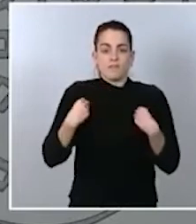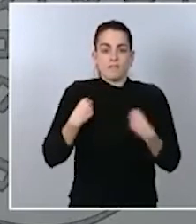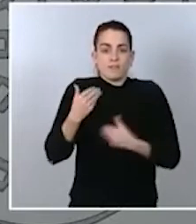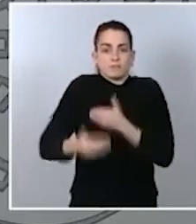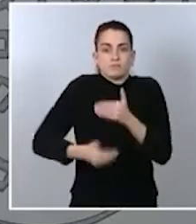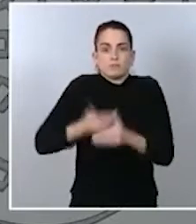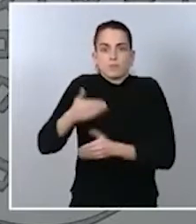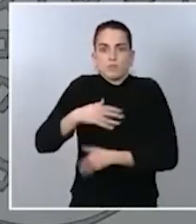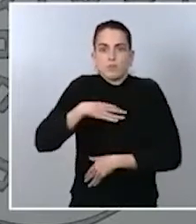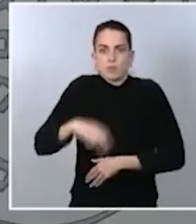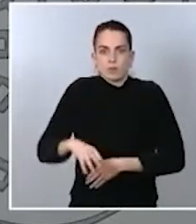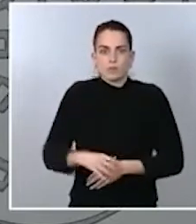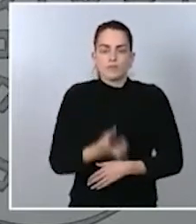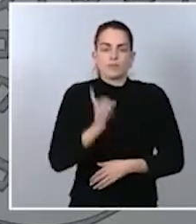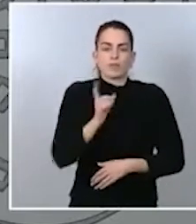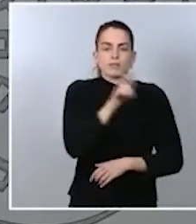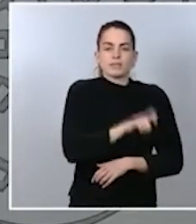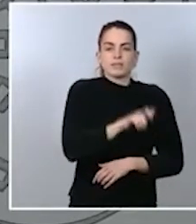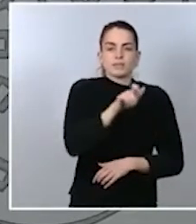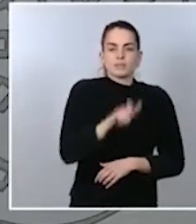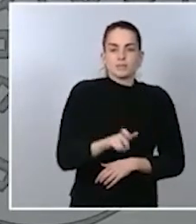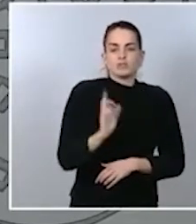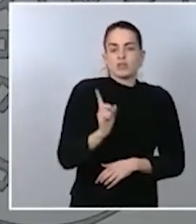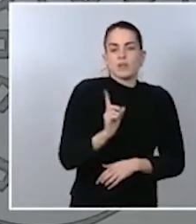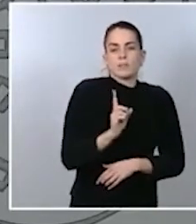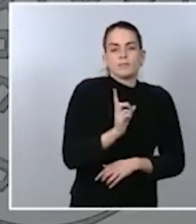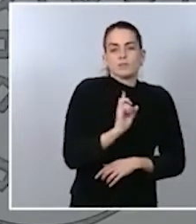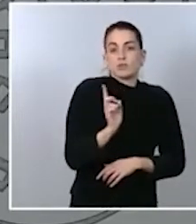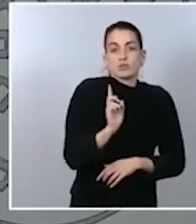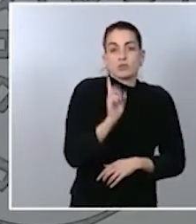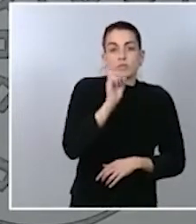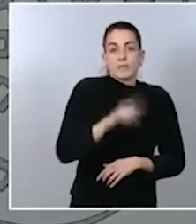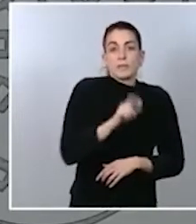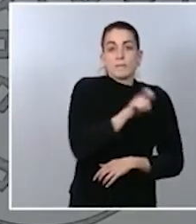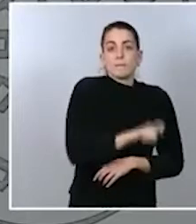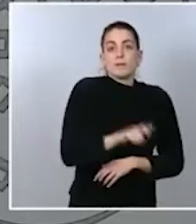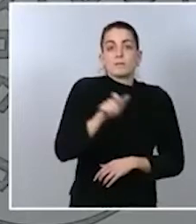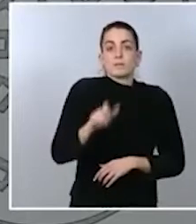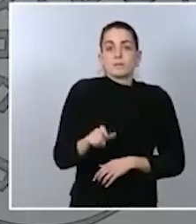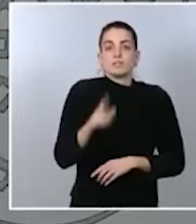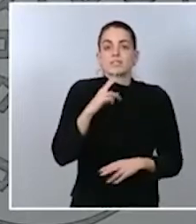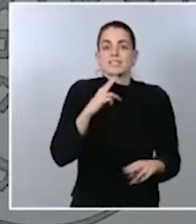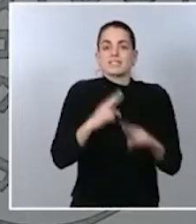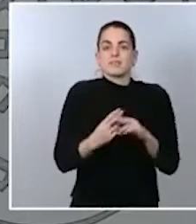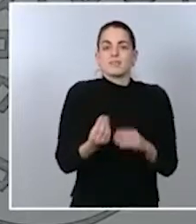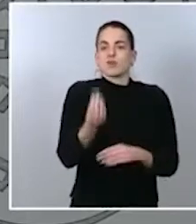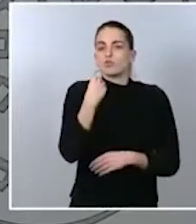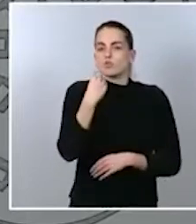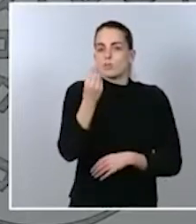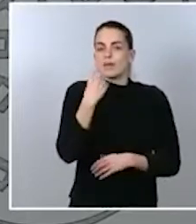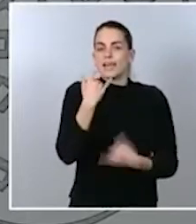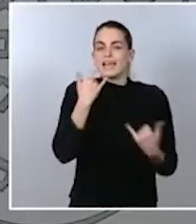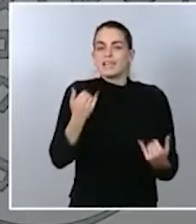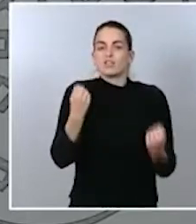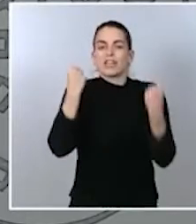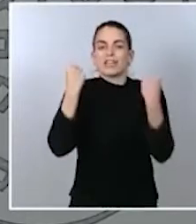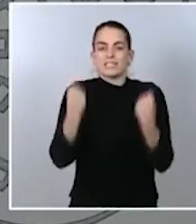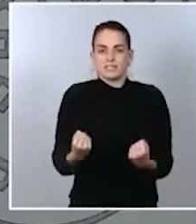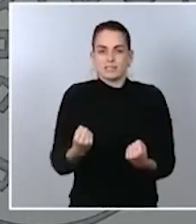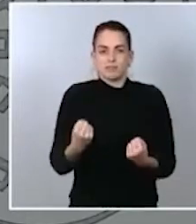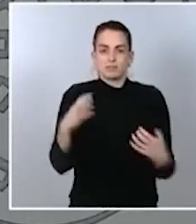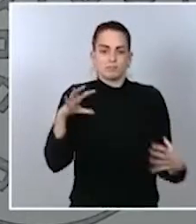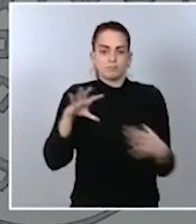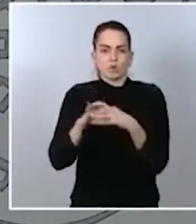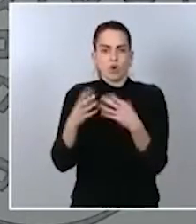de las personas sino también para los que se llaman consumidores electrointensivos en relación con la industria y he recordado